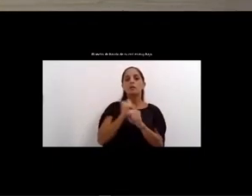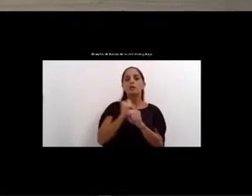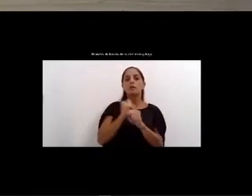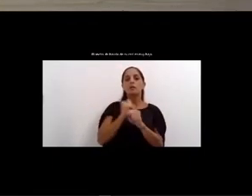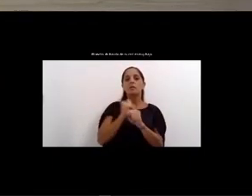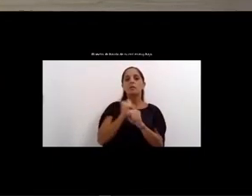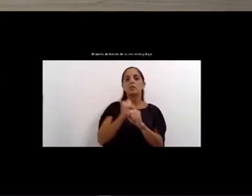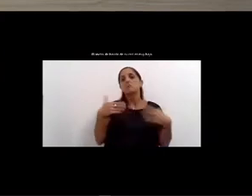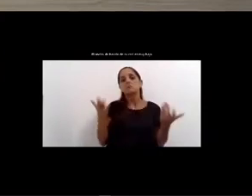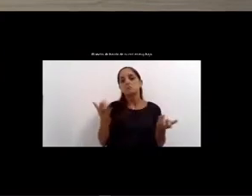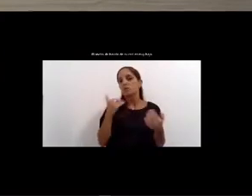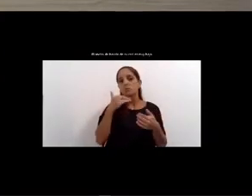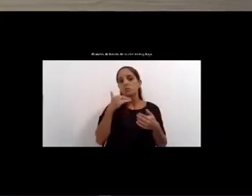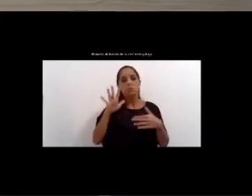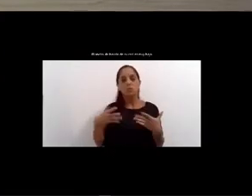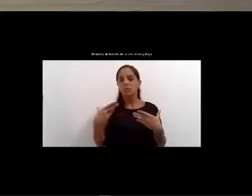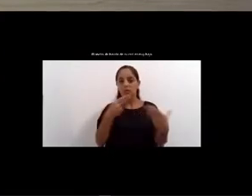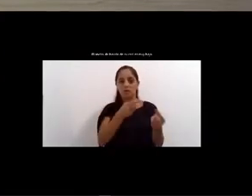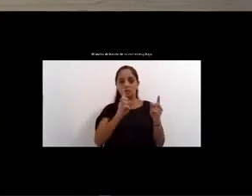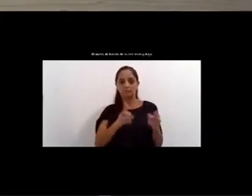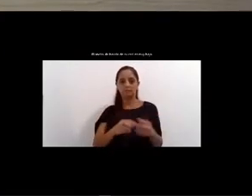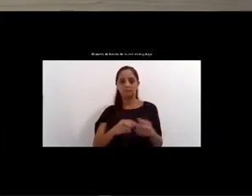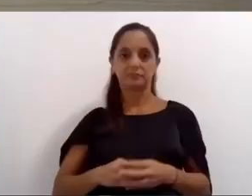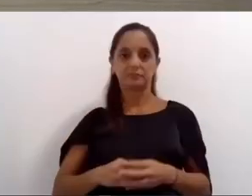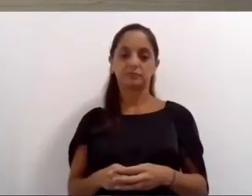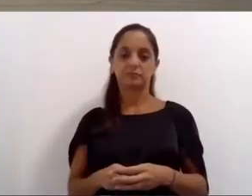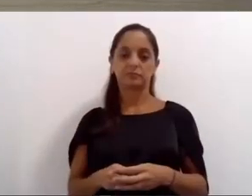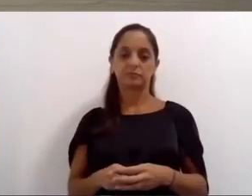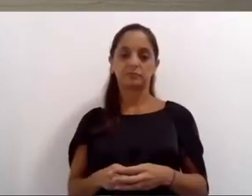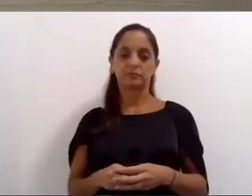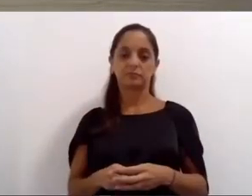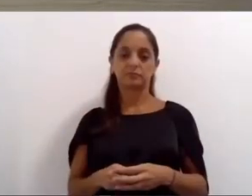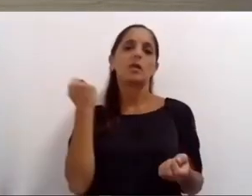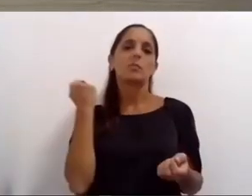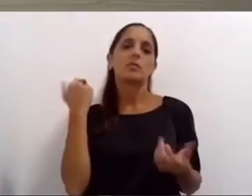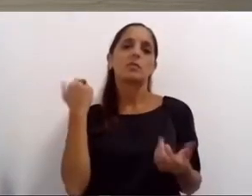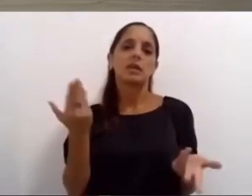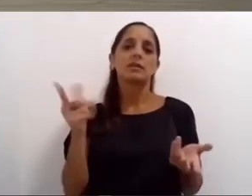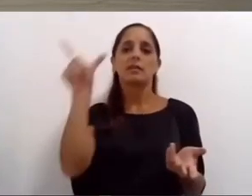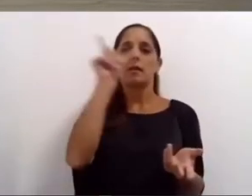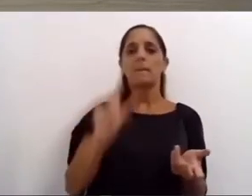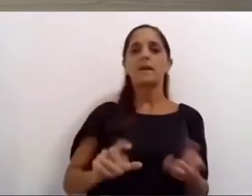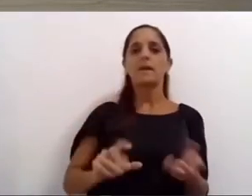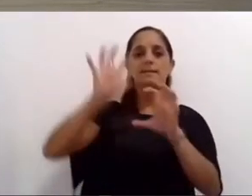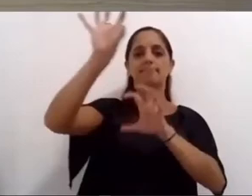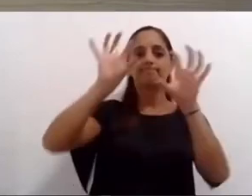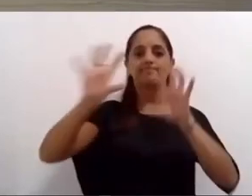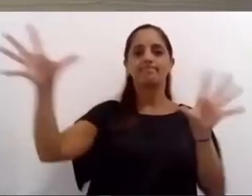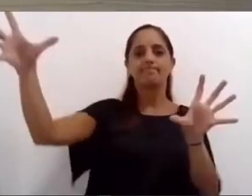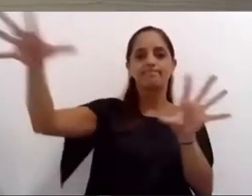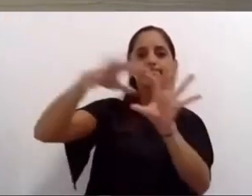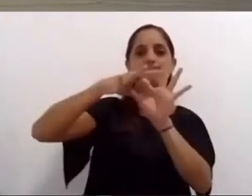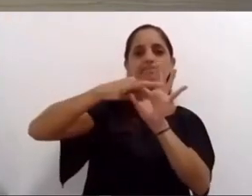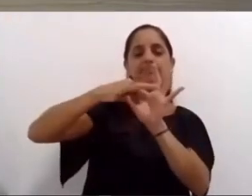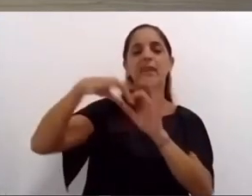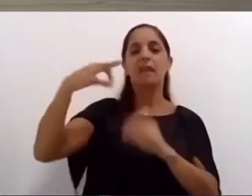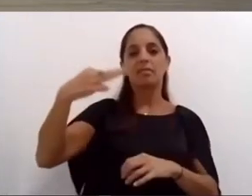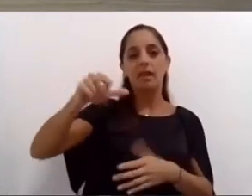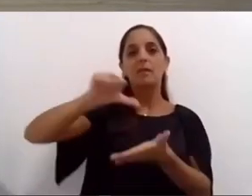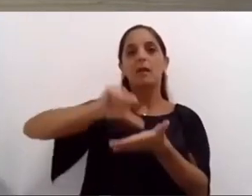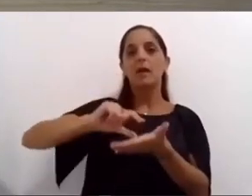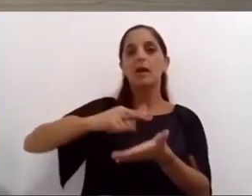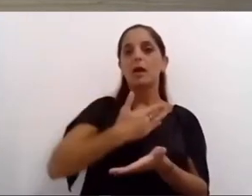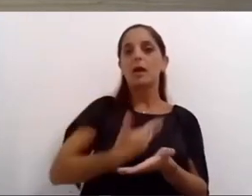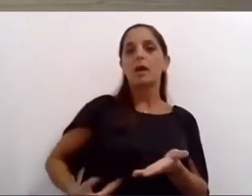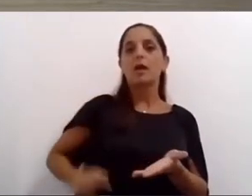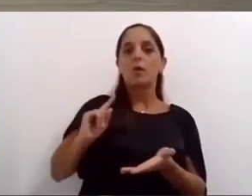decirlo esto debe ser una lección más en el difícil debate del federalismo en el país y de las autonomías municipales hoy